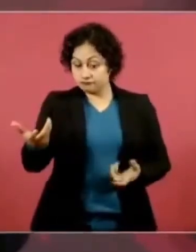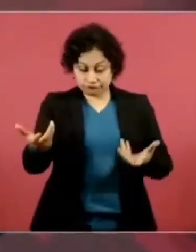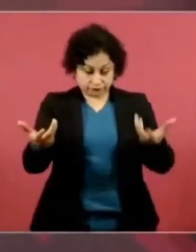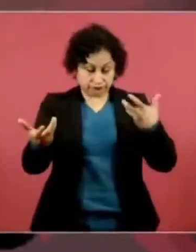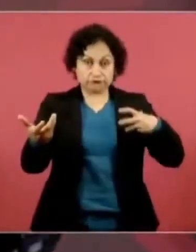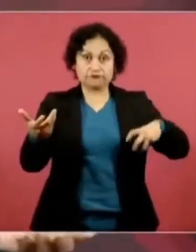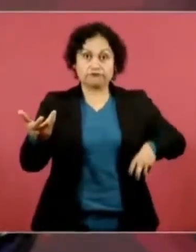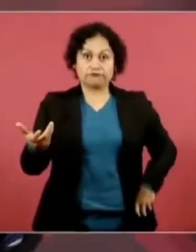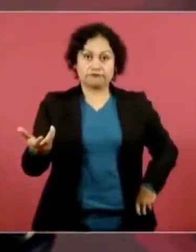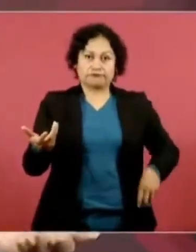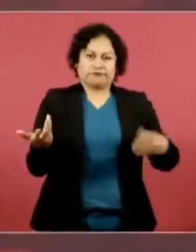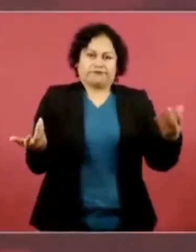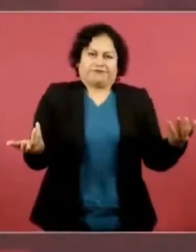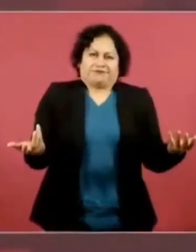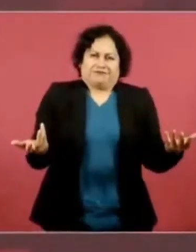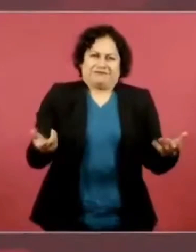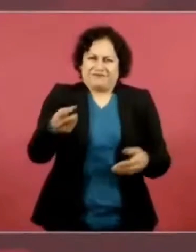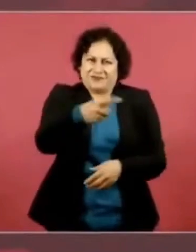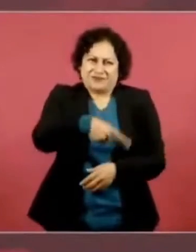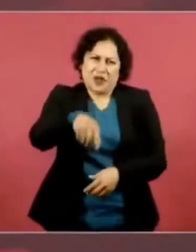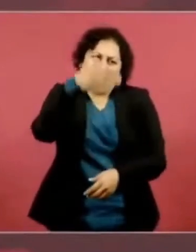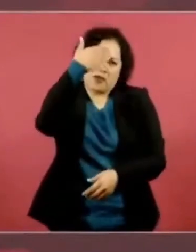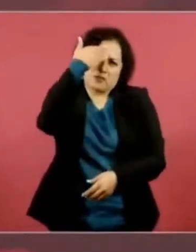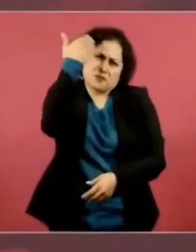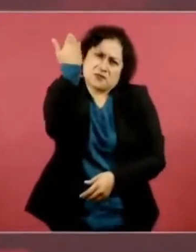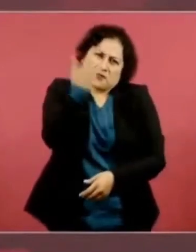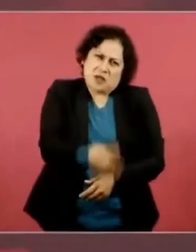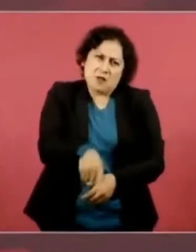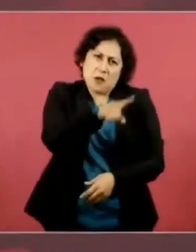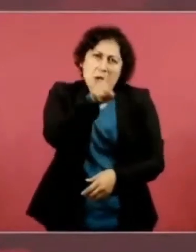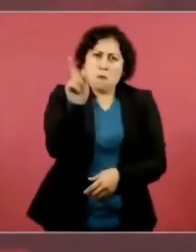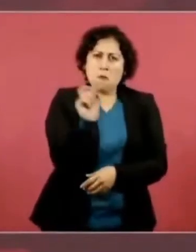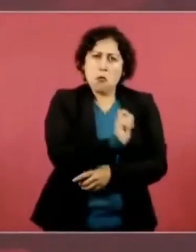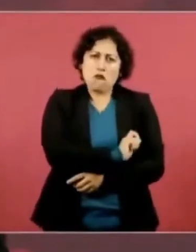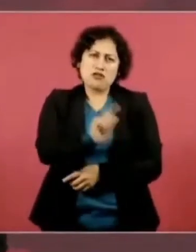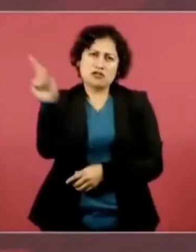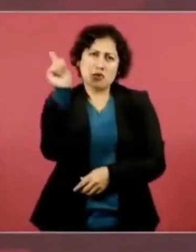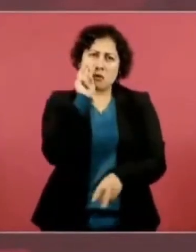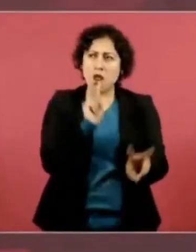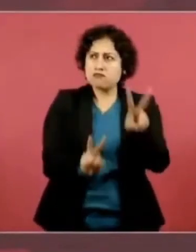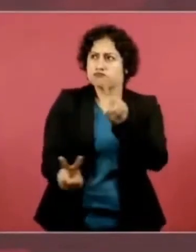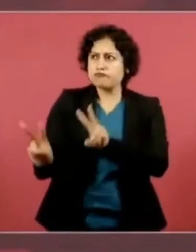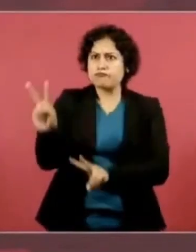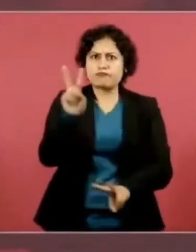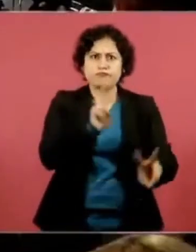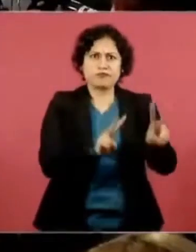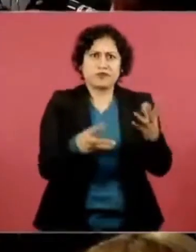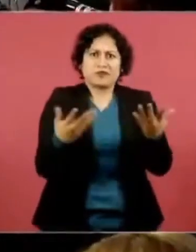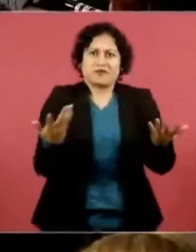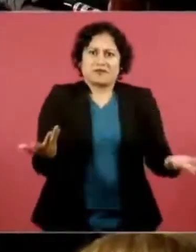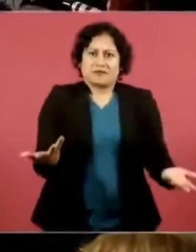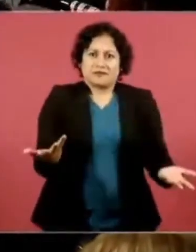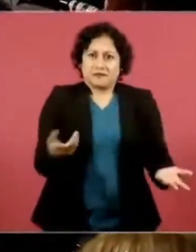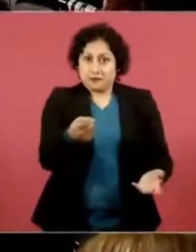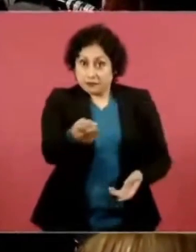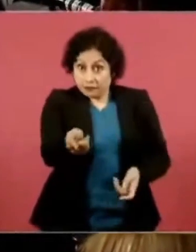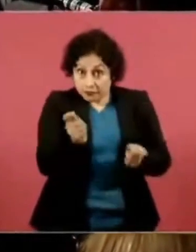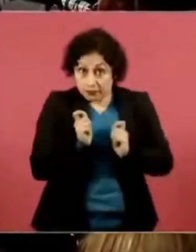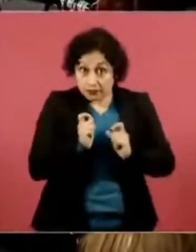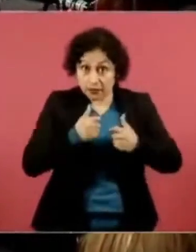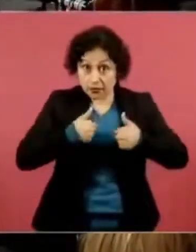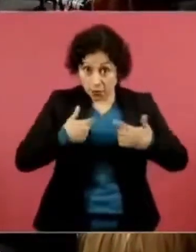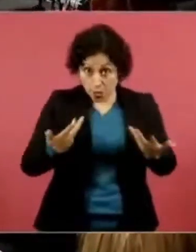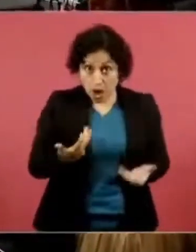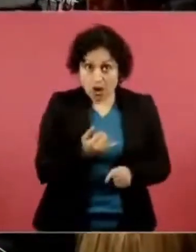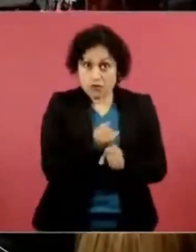miliones profesionales. O sea, pues ya, todo me lo dejan a mí. O sea, ¿yo tengo que hacer las investigaciones? No.